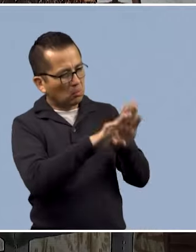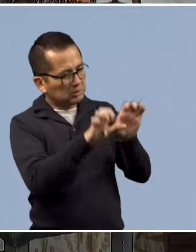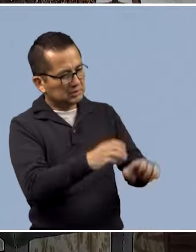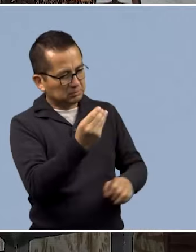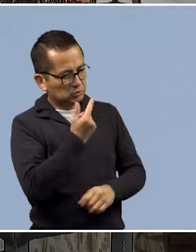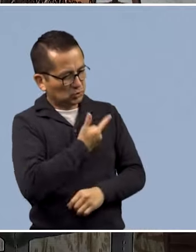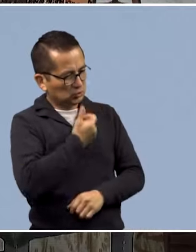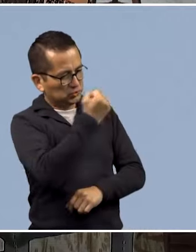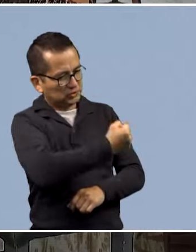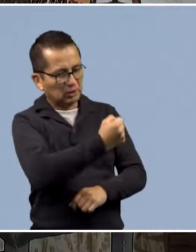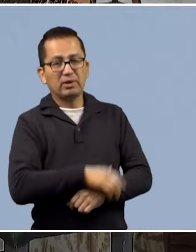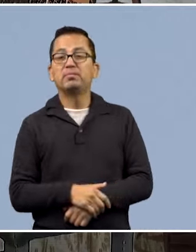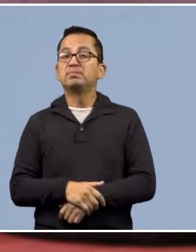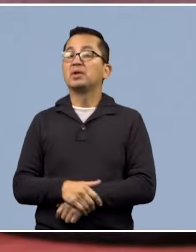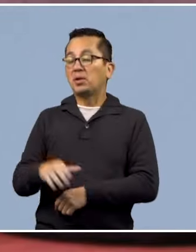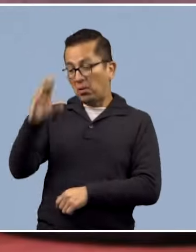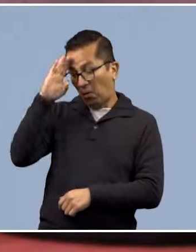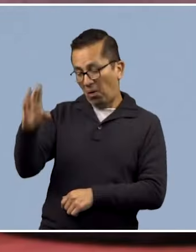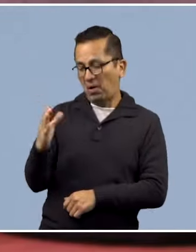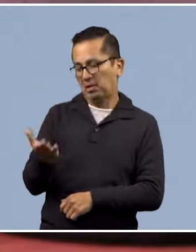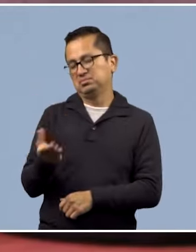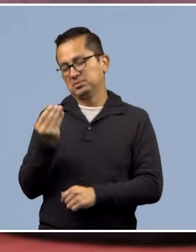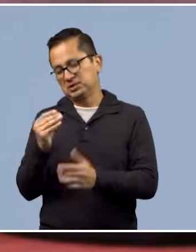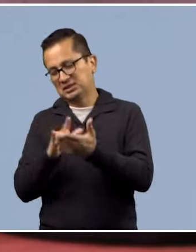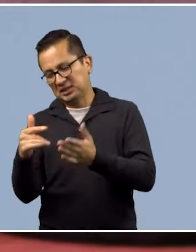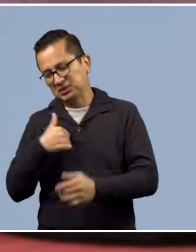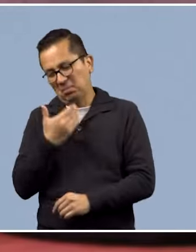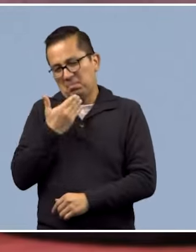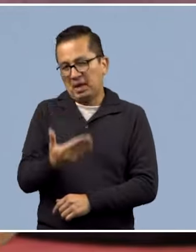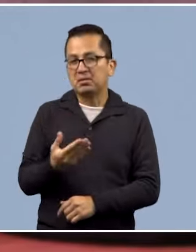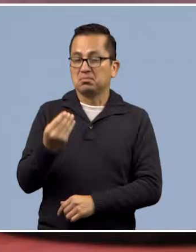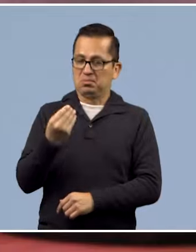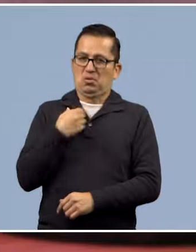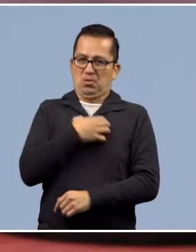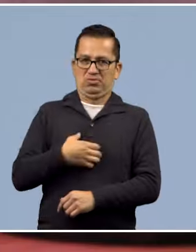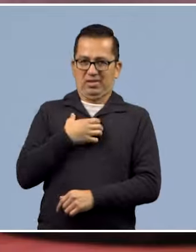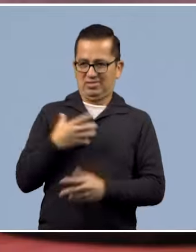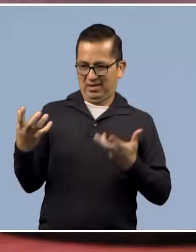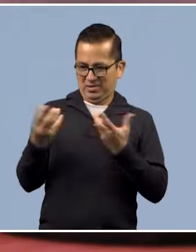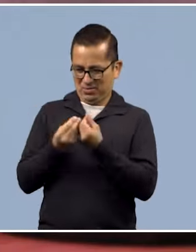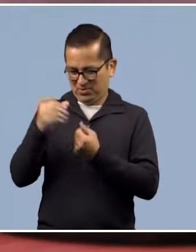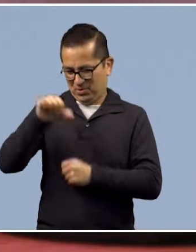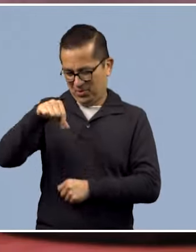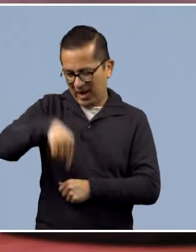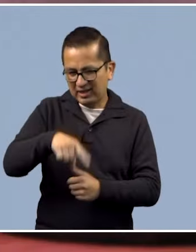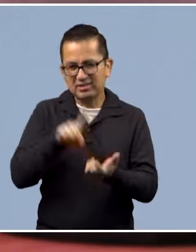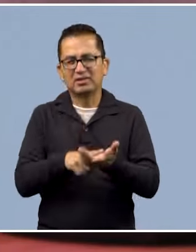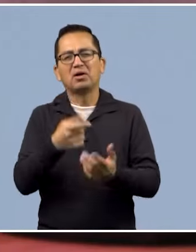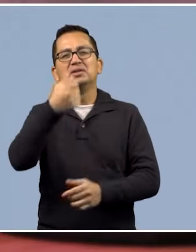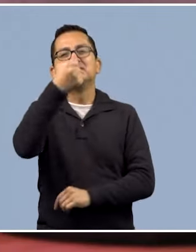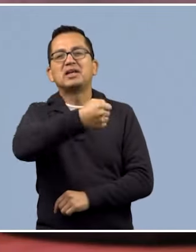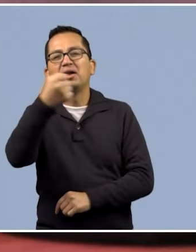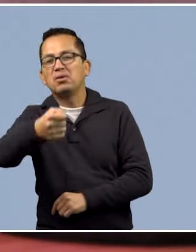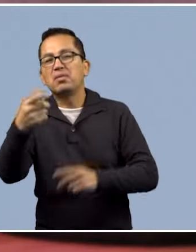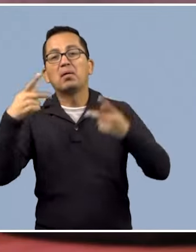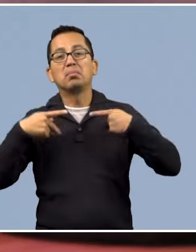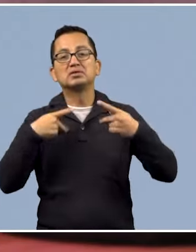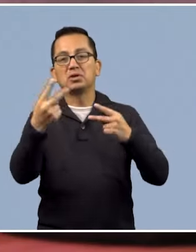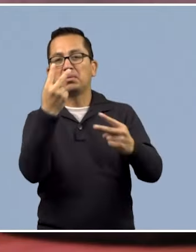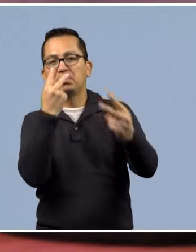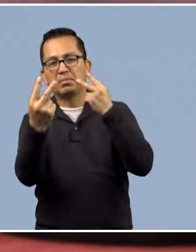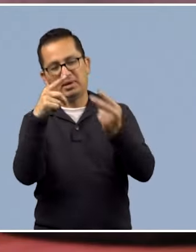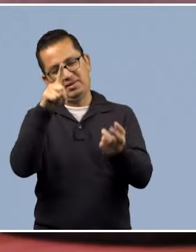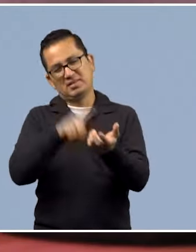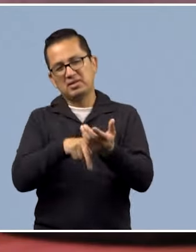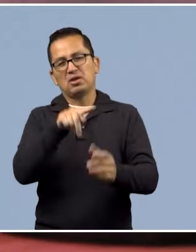¿cómo estás? Qué gusto saludarte. Hola, Viri. Bien, gracias. Contenta de regresar al foro, de saludarte y, por supuesto, de saludar a las personas que ya nos